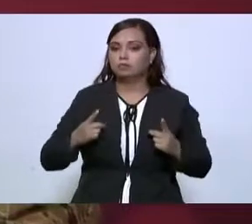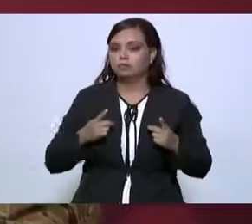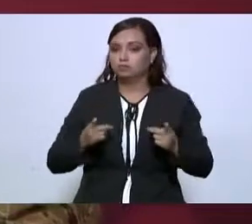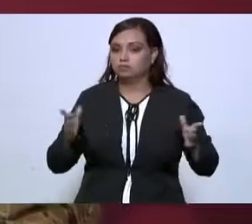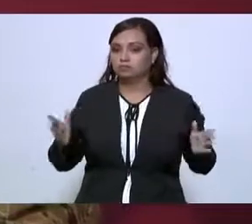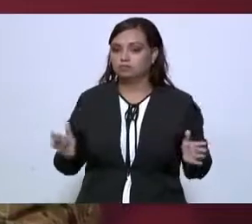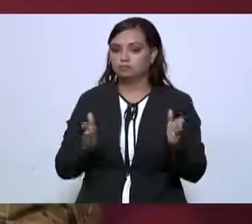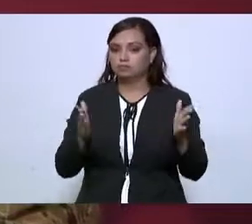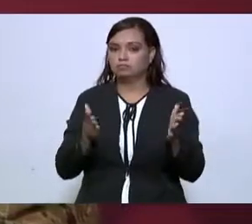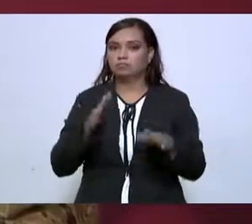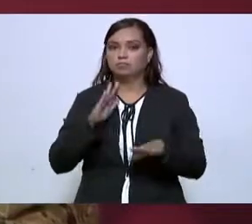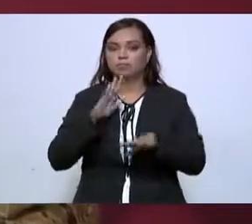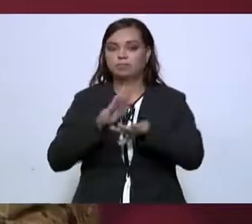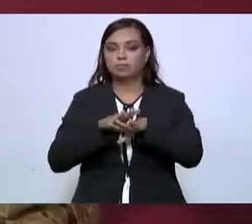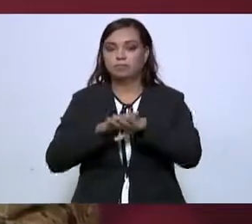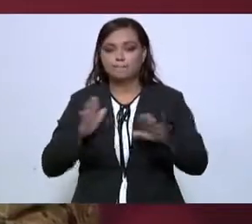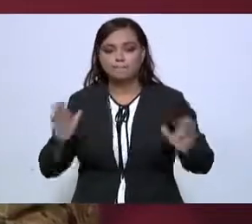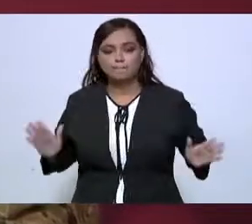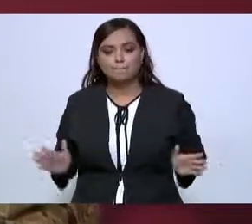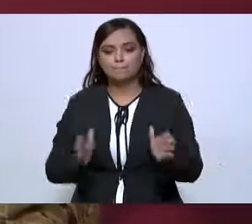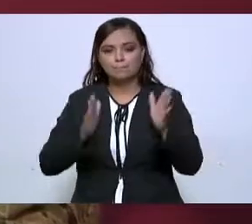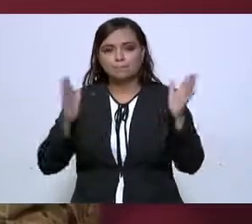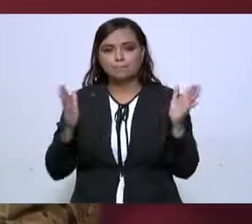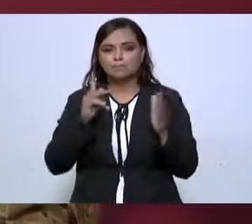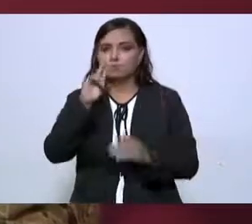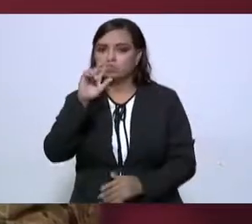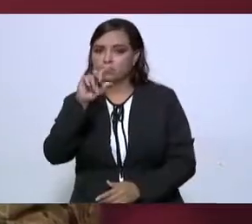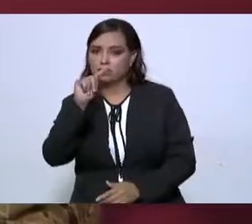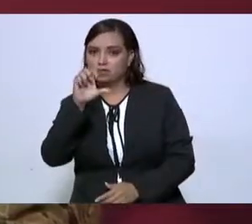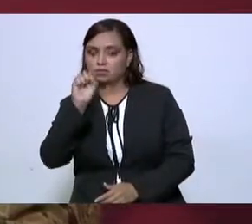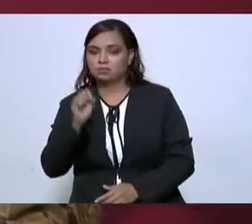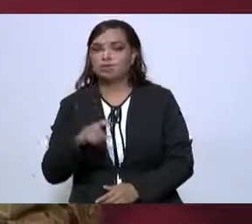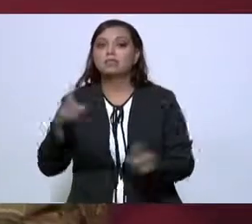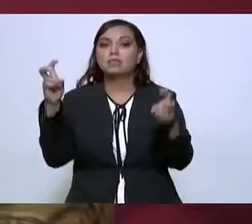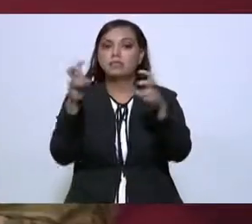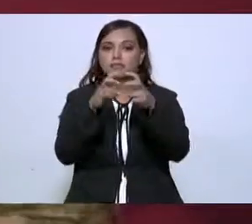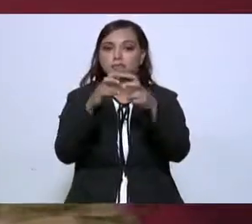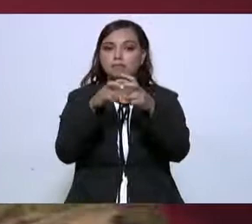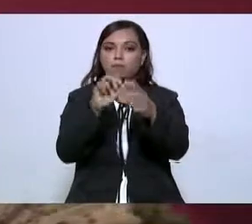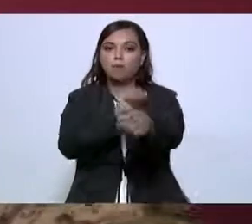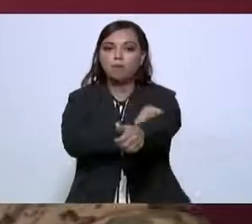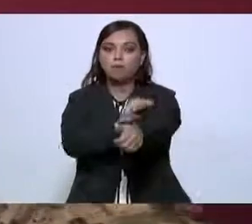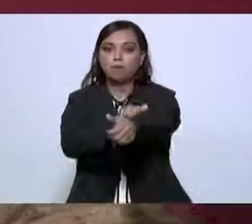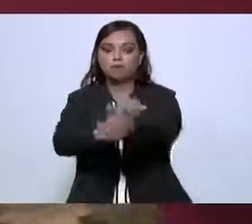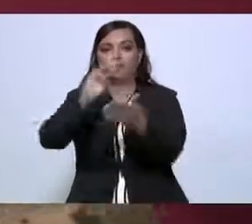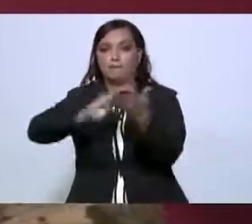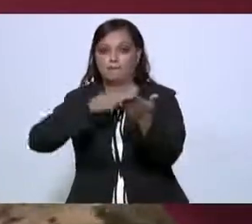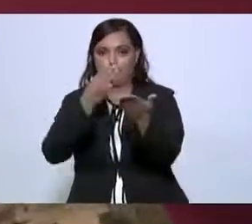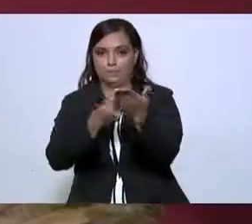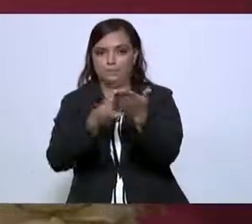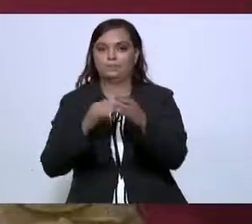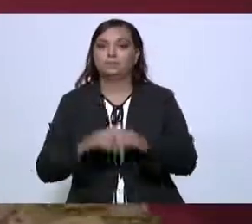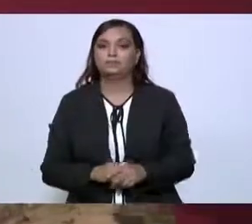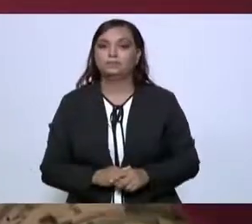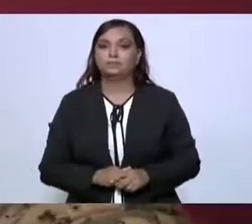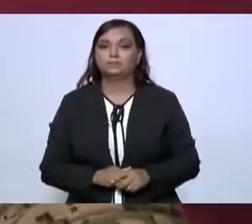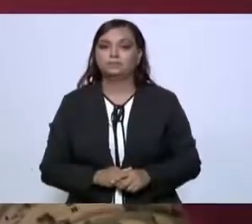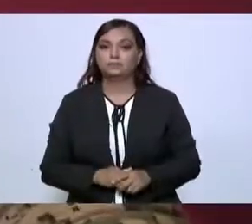potenciar los puertos de Tampico, Altamira y Matamoros, Tamaulipas. La que sigue, por favor.